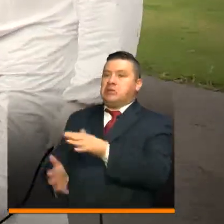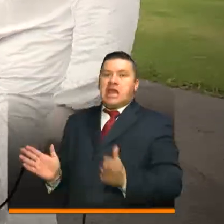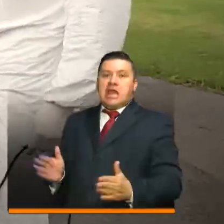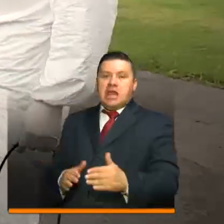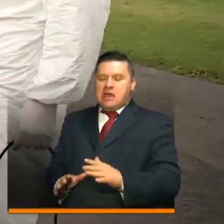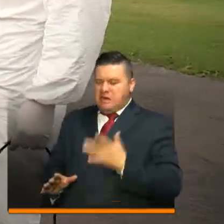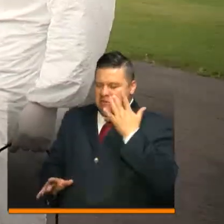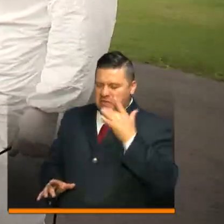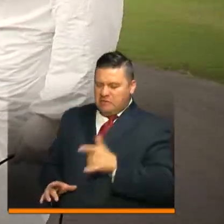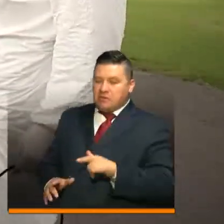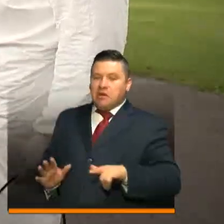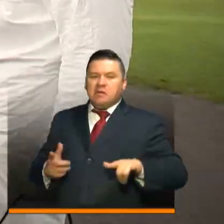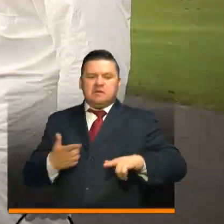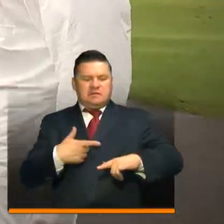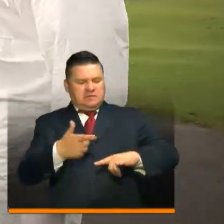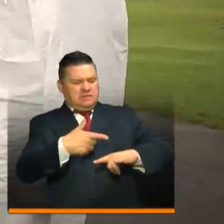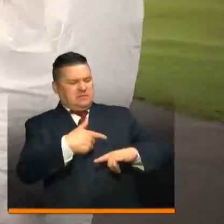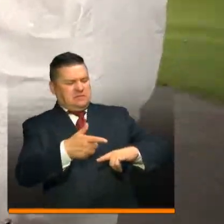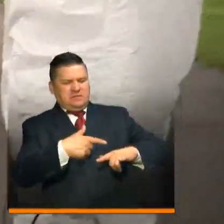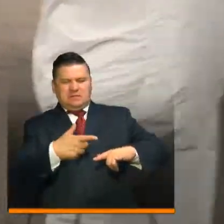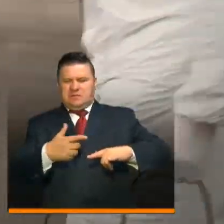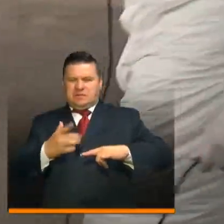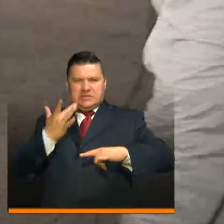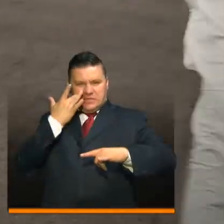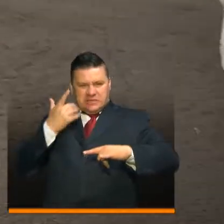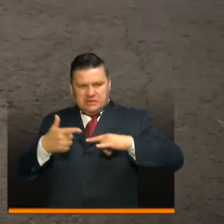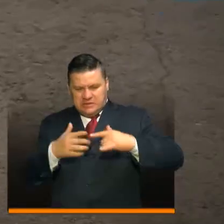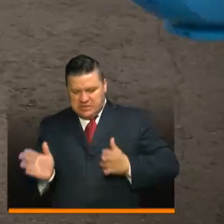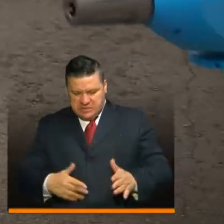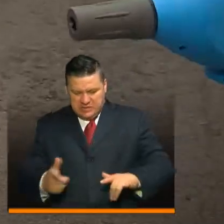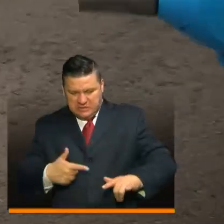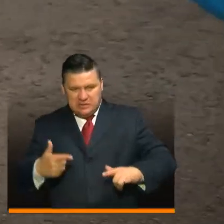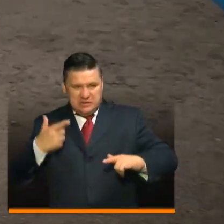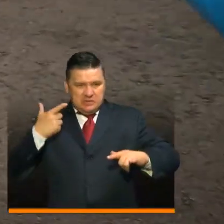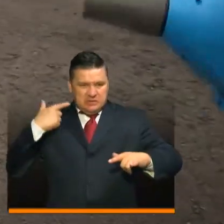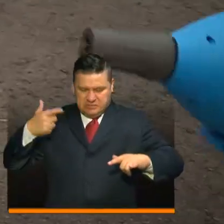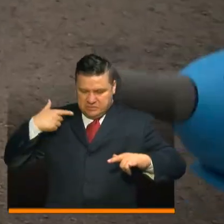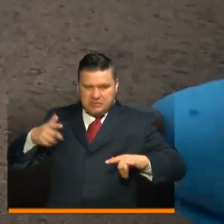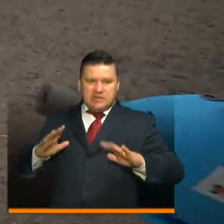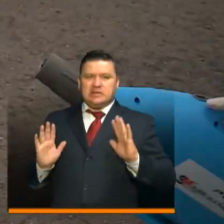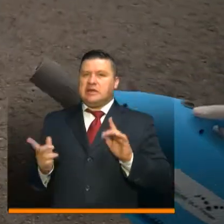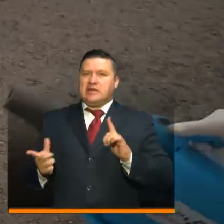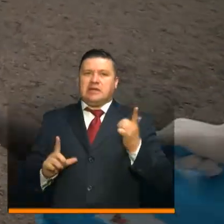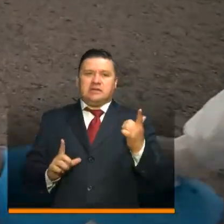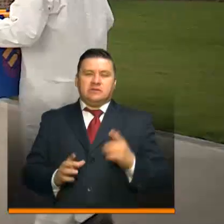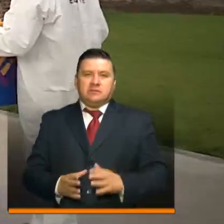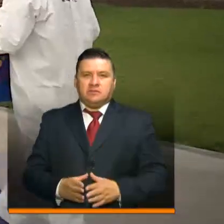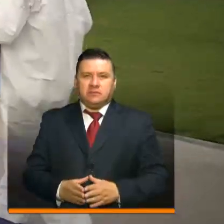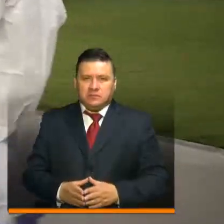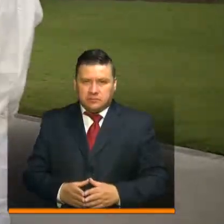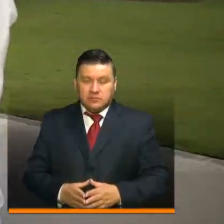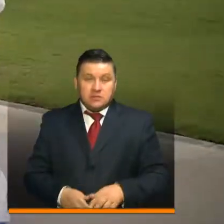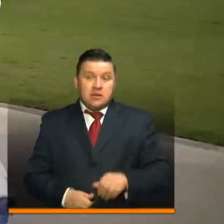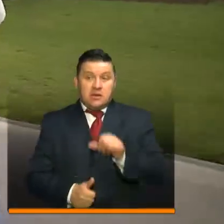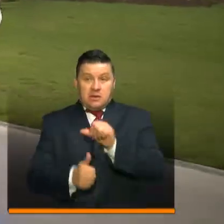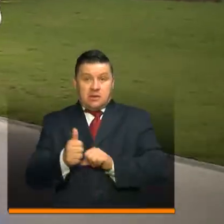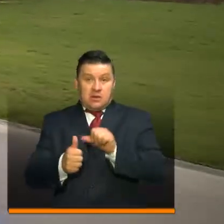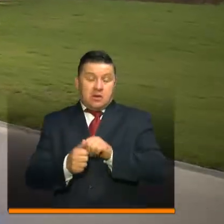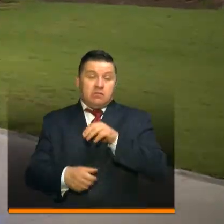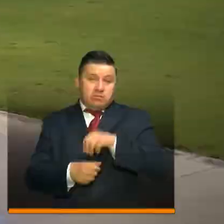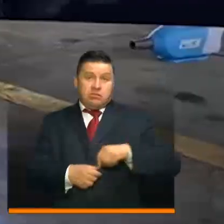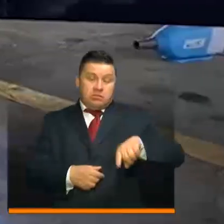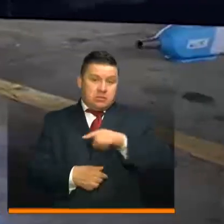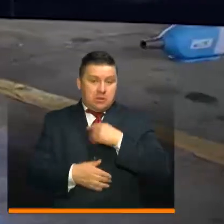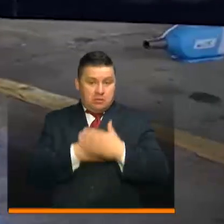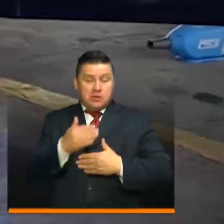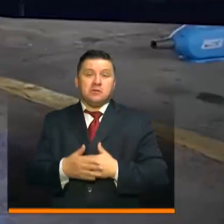desinfectan el avión nuevamente, desinfectan las cajas, desinfectan a la tripulación y ahí ya termina el proceso. Cada uno de los involucrados